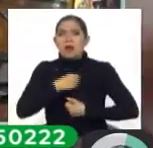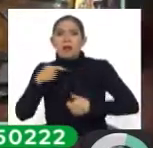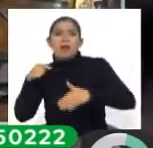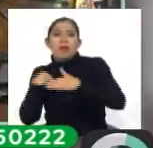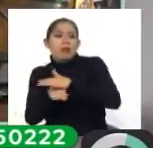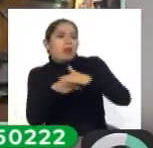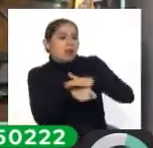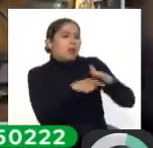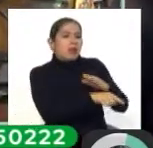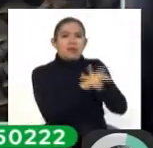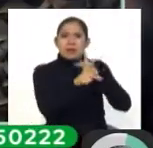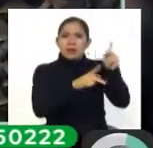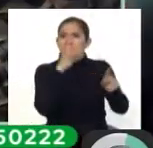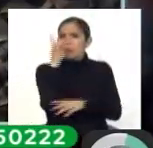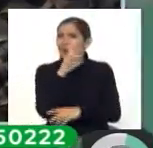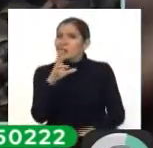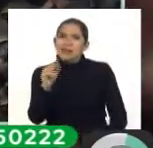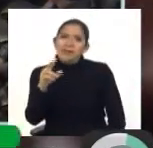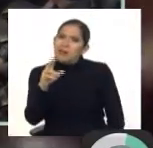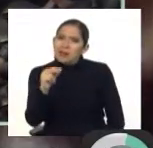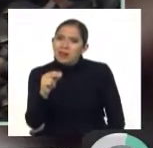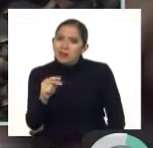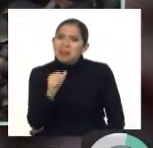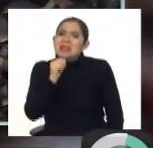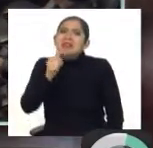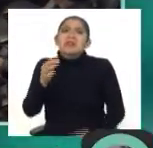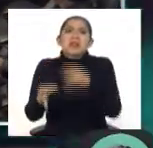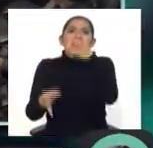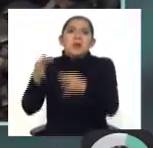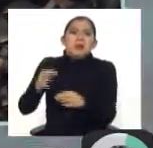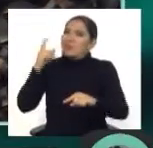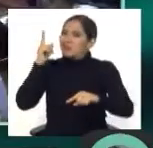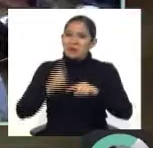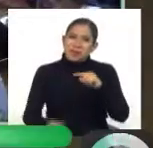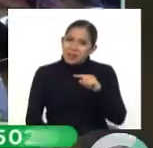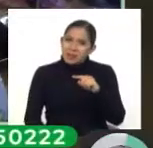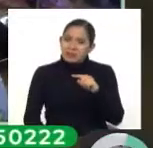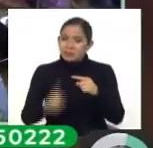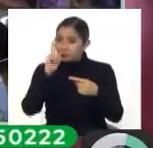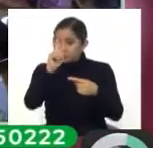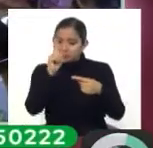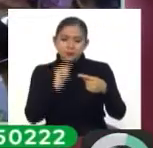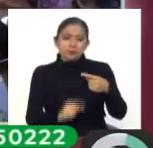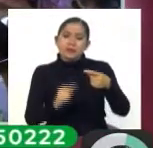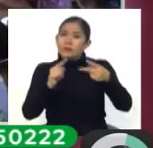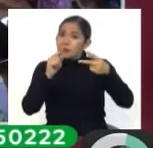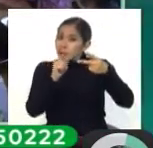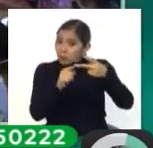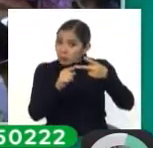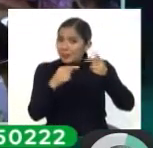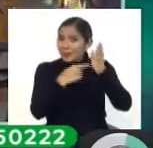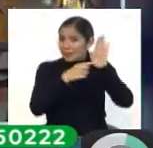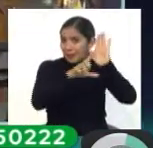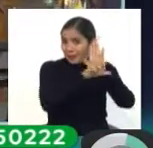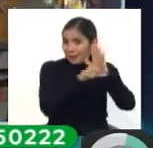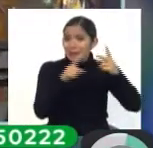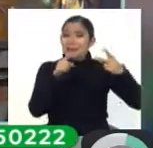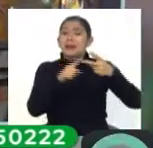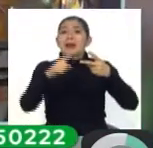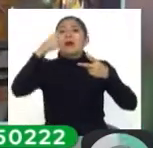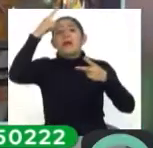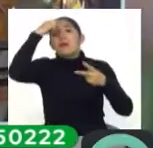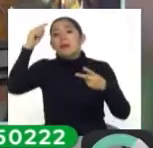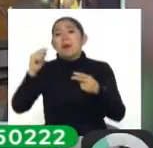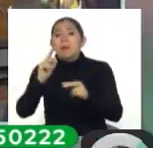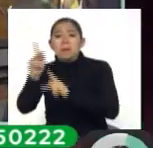a los bolivianos y no sean procesados penalmente. Por otra parte, también esta ley es para garantizar la